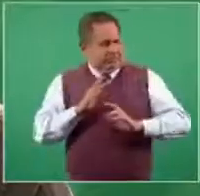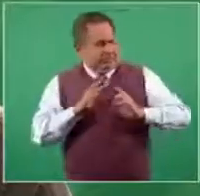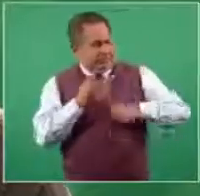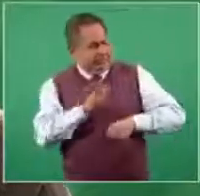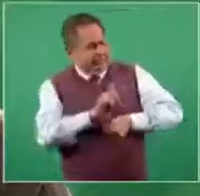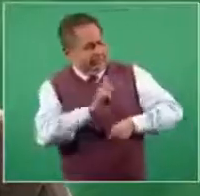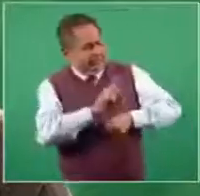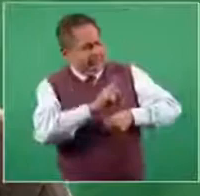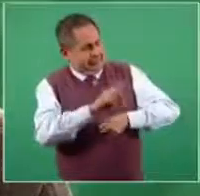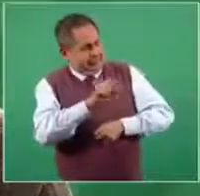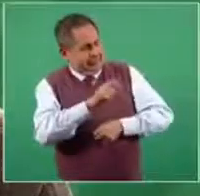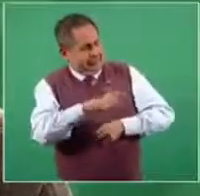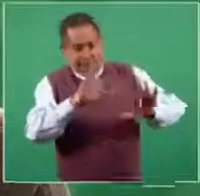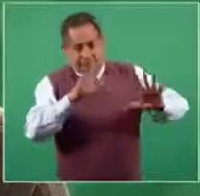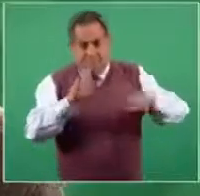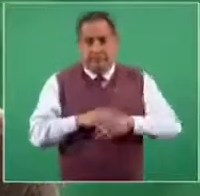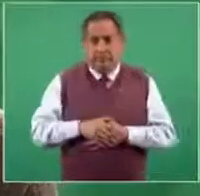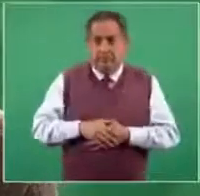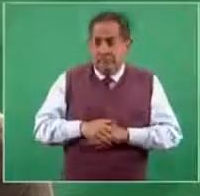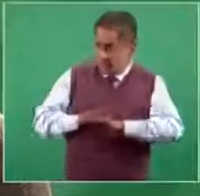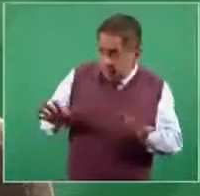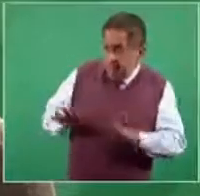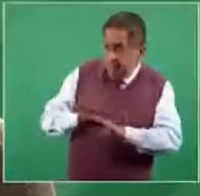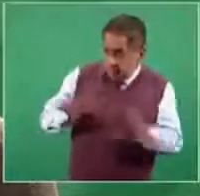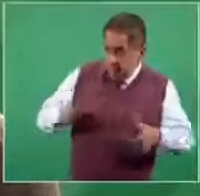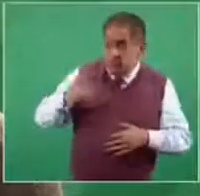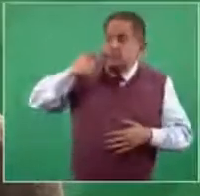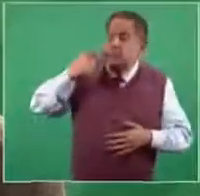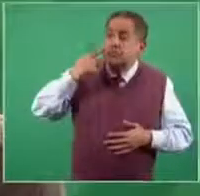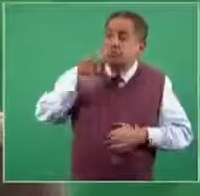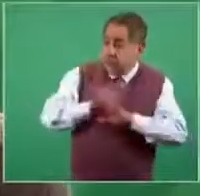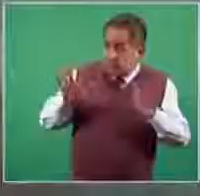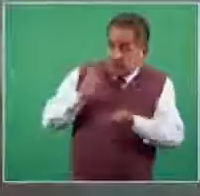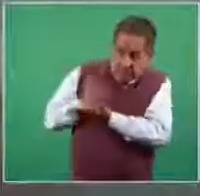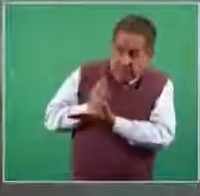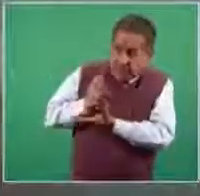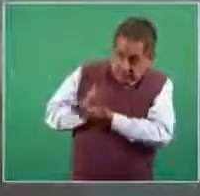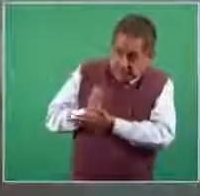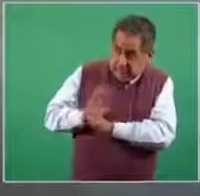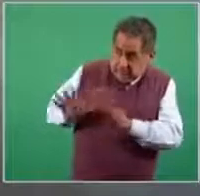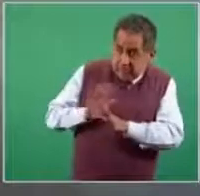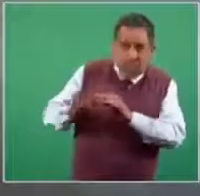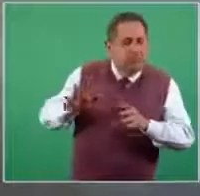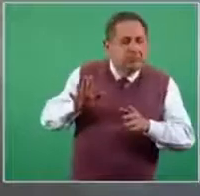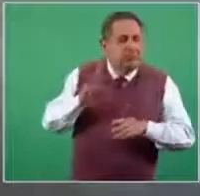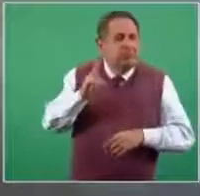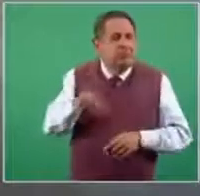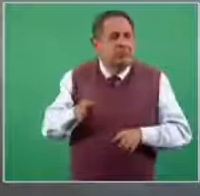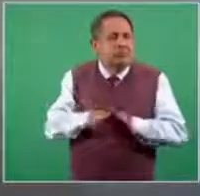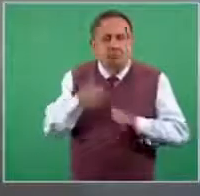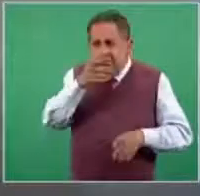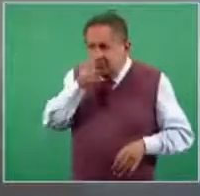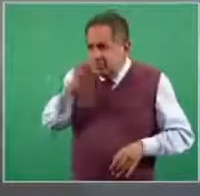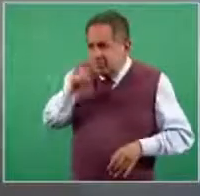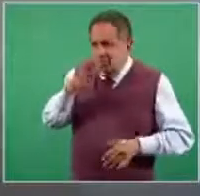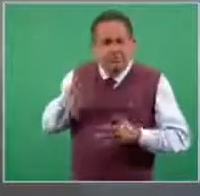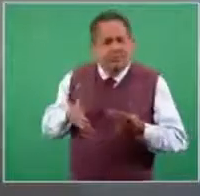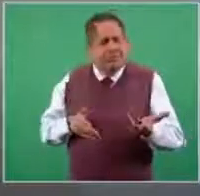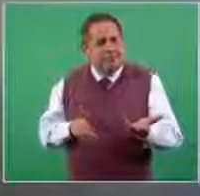todos los días, de que si ya se puede prometer que no vuelva a pasar lo que ocurrió, no,